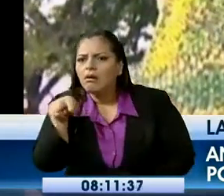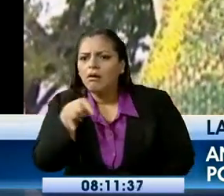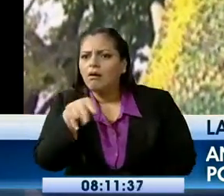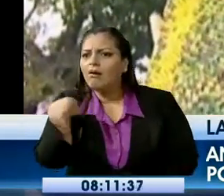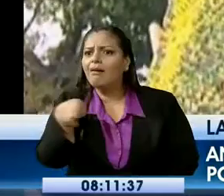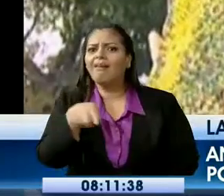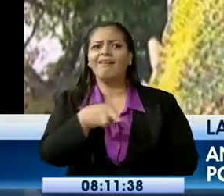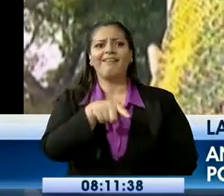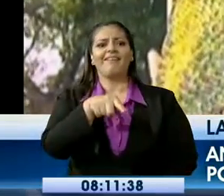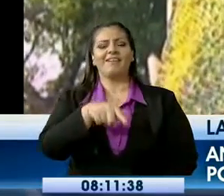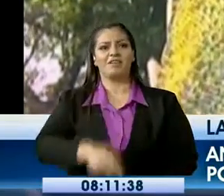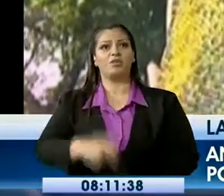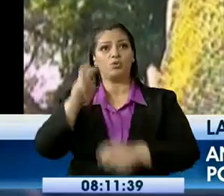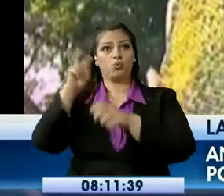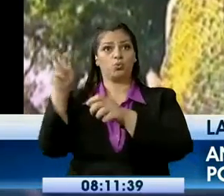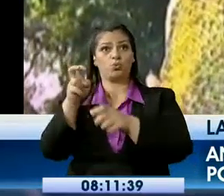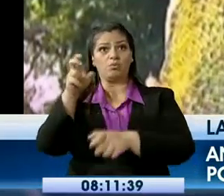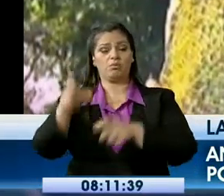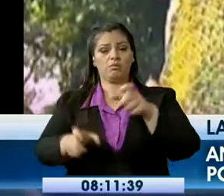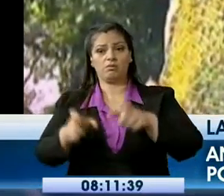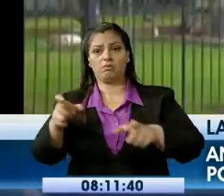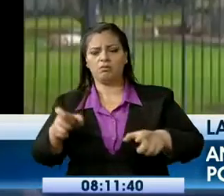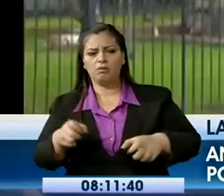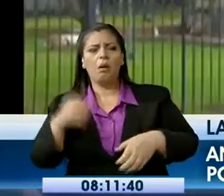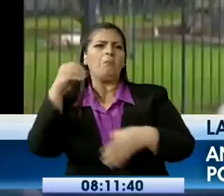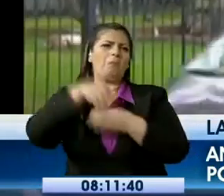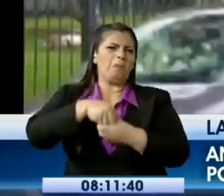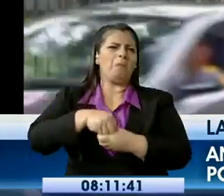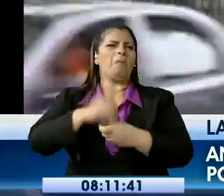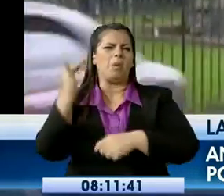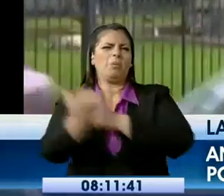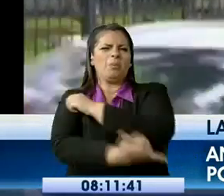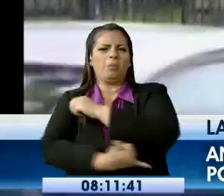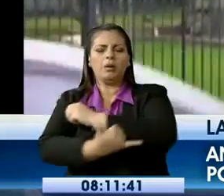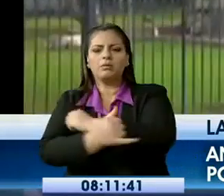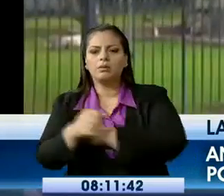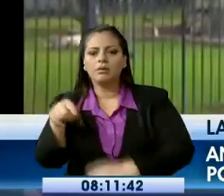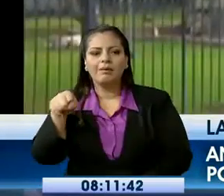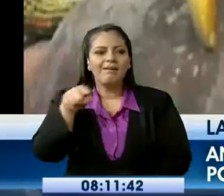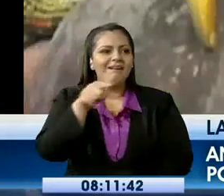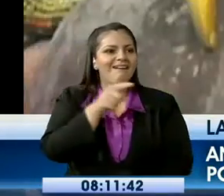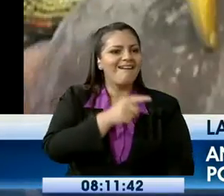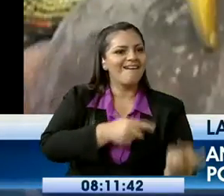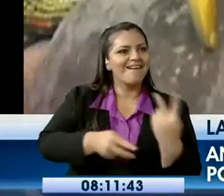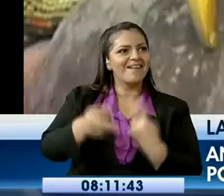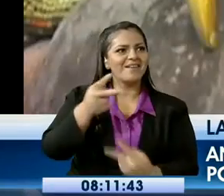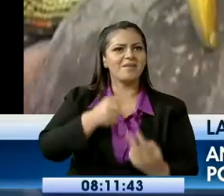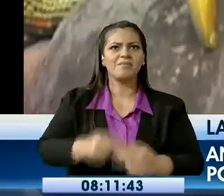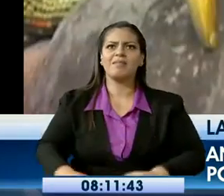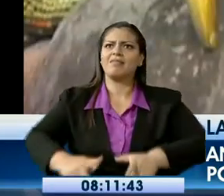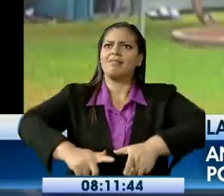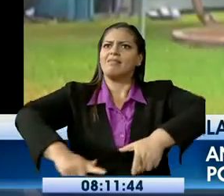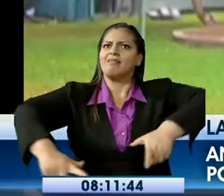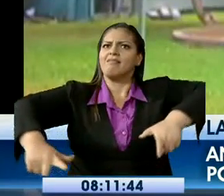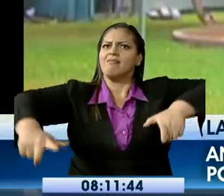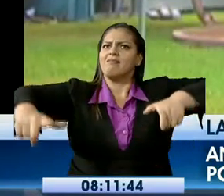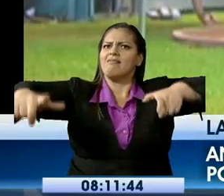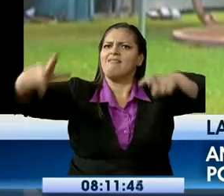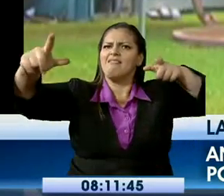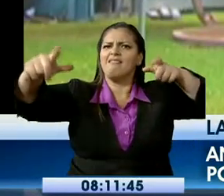La obra fue realizada hace 11 años, mide 10 metros y está recubierta con miles de piezas de cerámica.